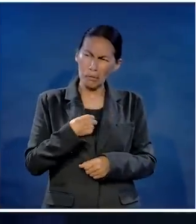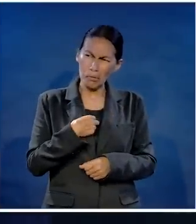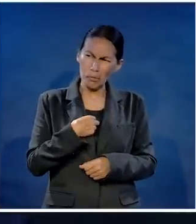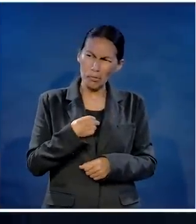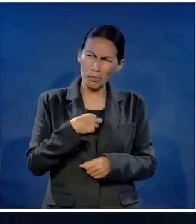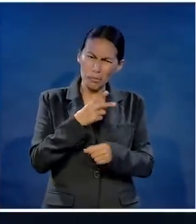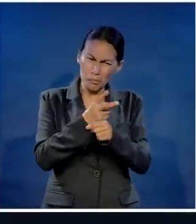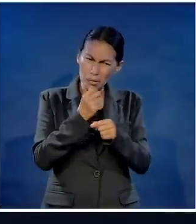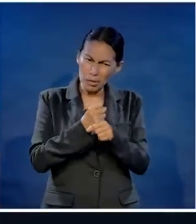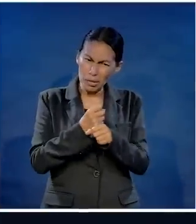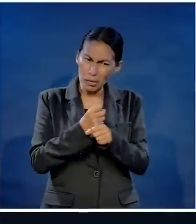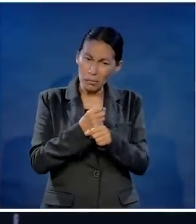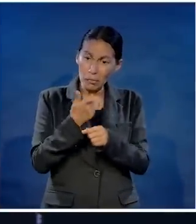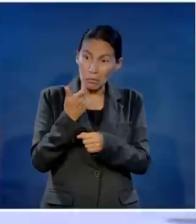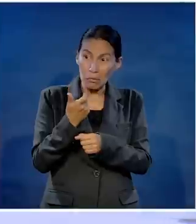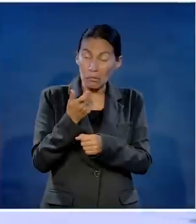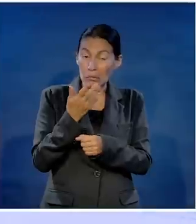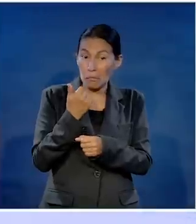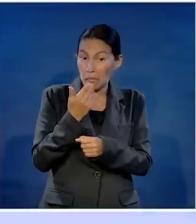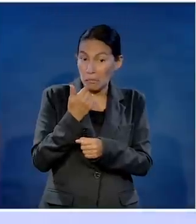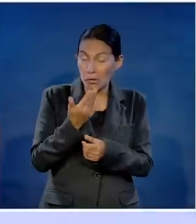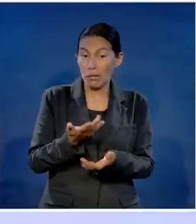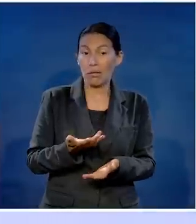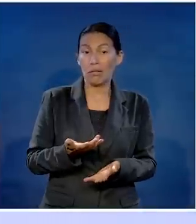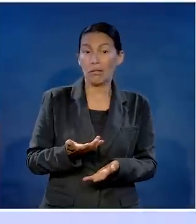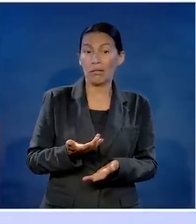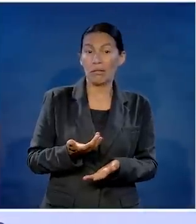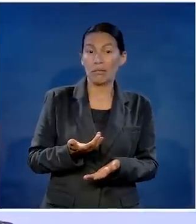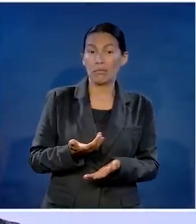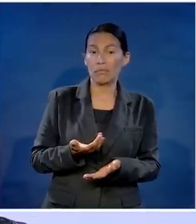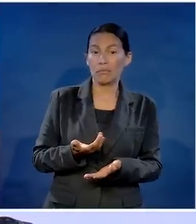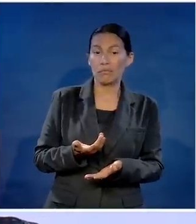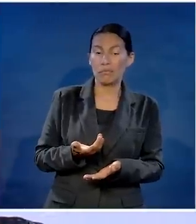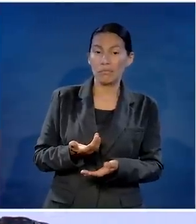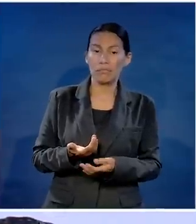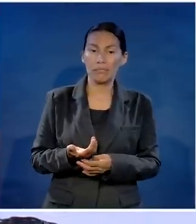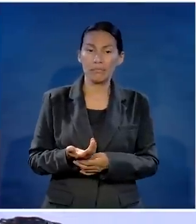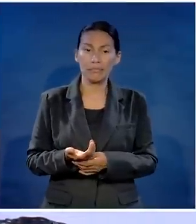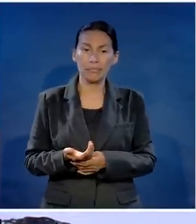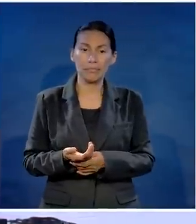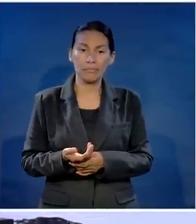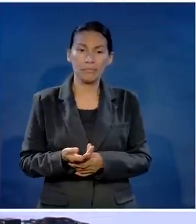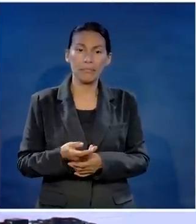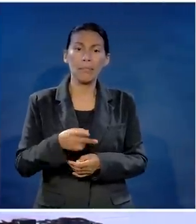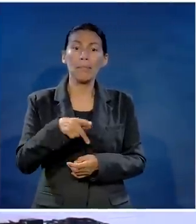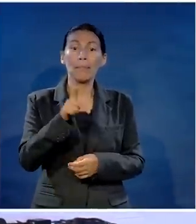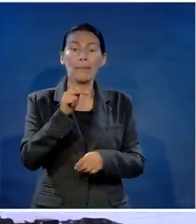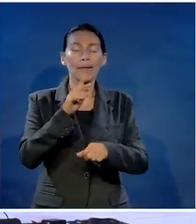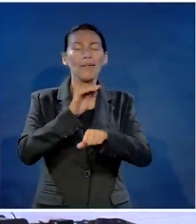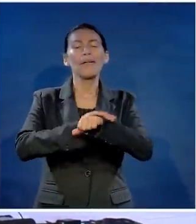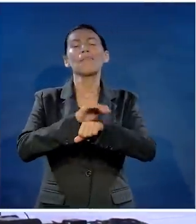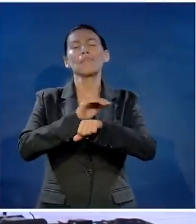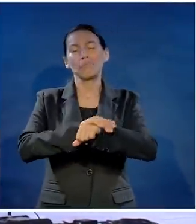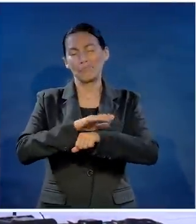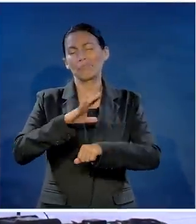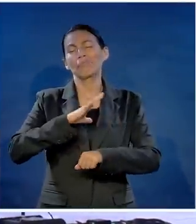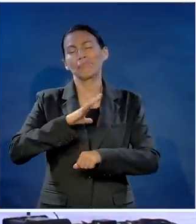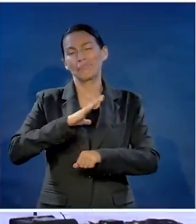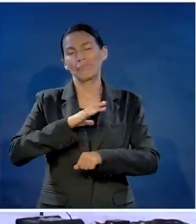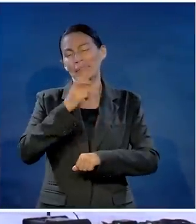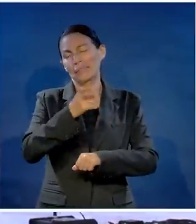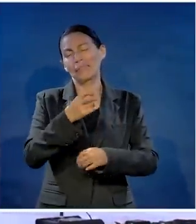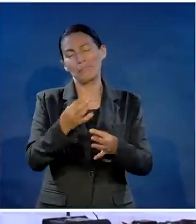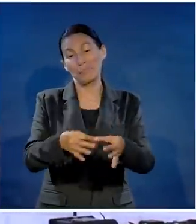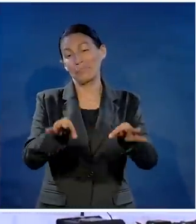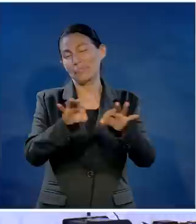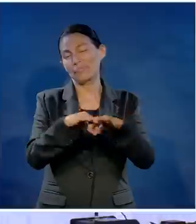invítala a comer yo me quedé con eso lo voy a invitar a comer pero no tenía dinero para invitarla no tenía dinero pero